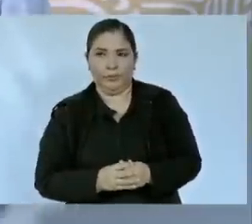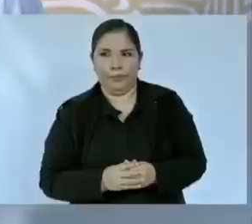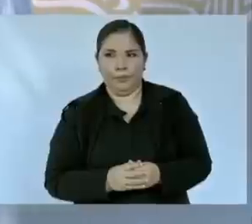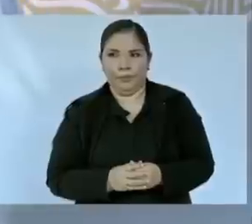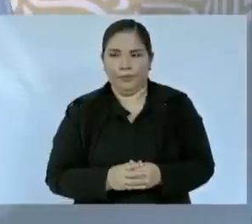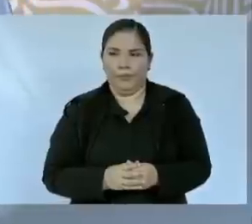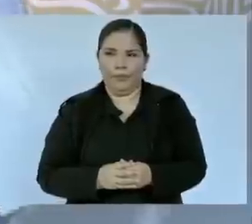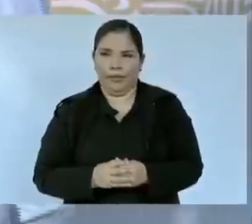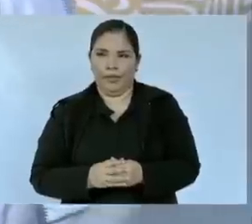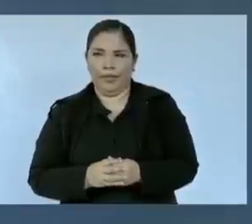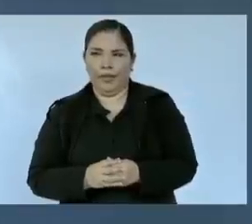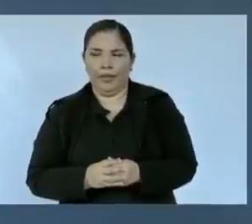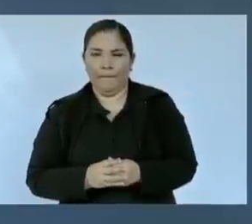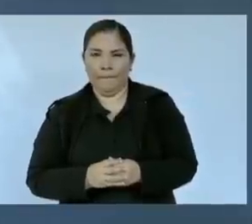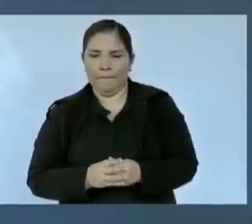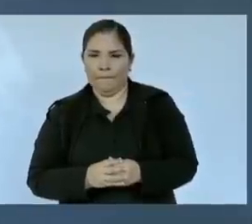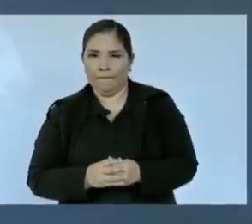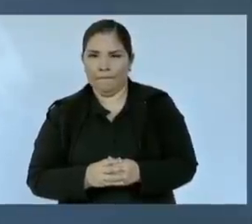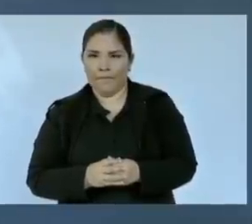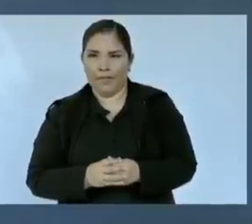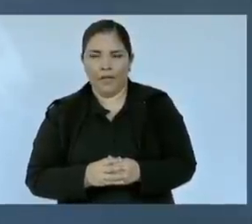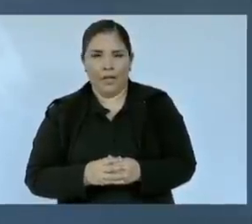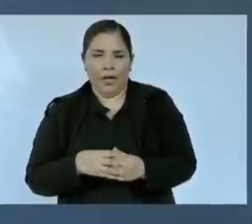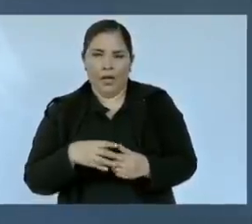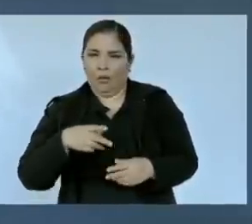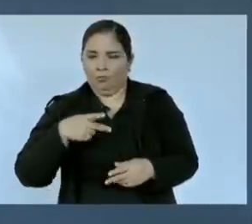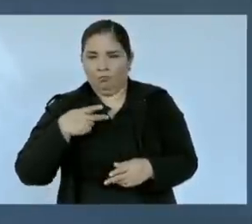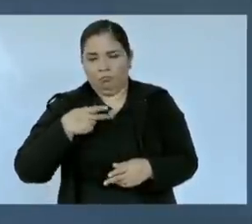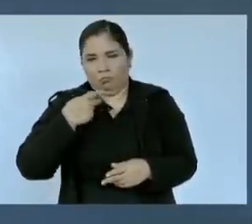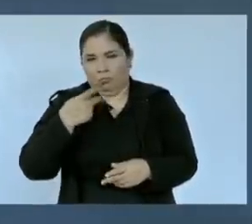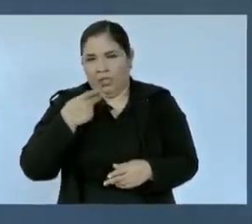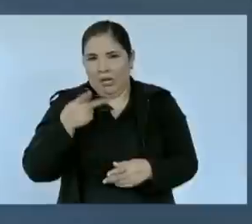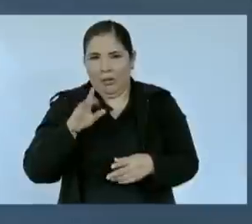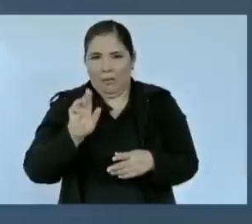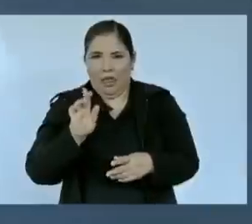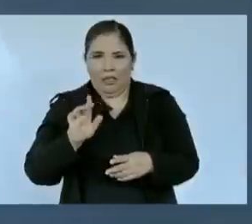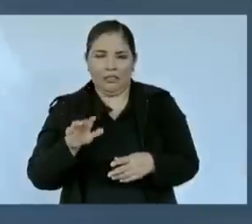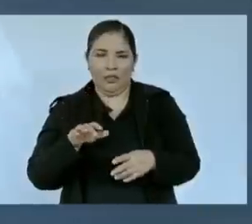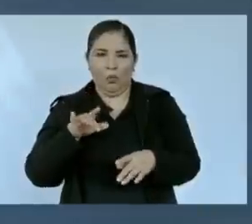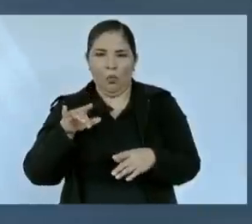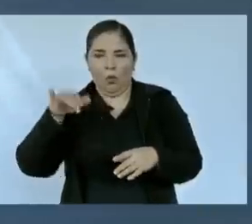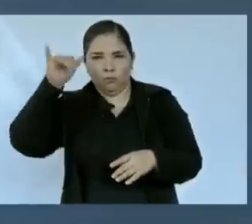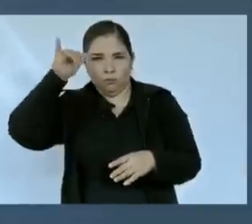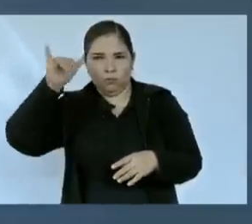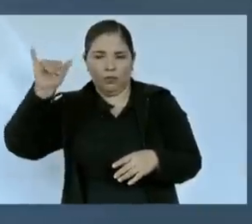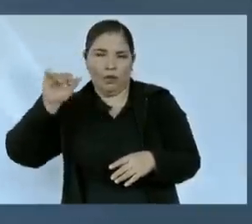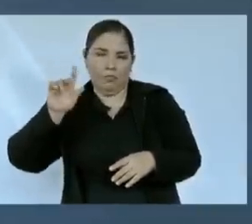en el lenguaje taurino hasta me gustaría